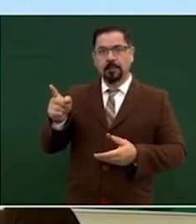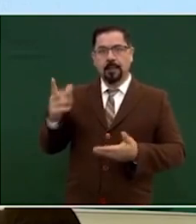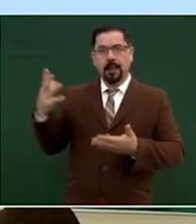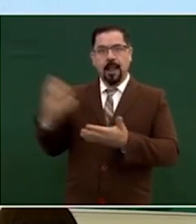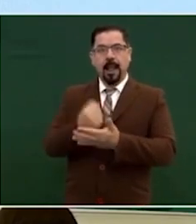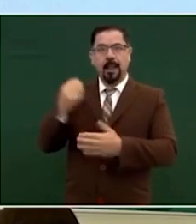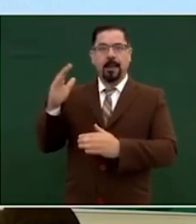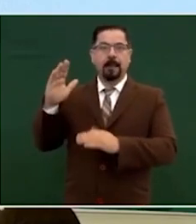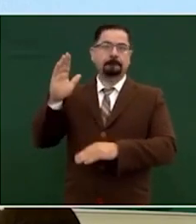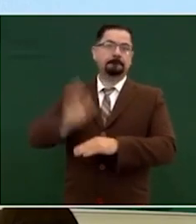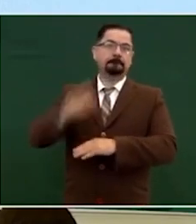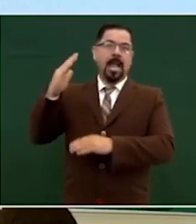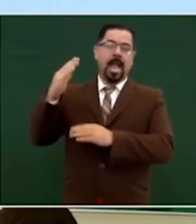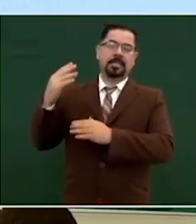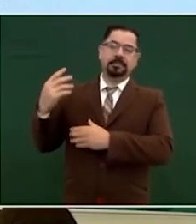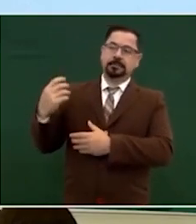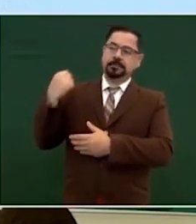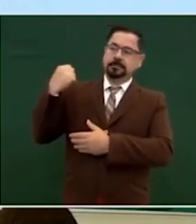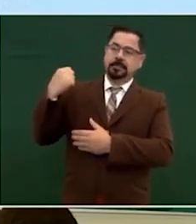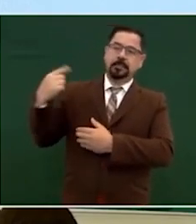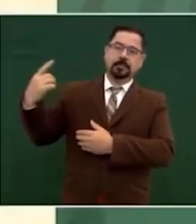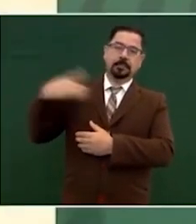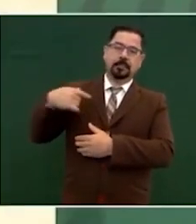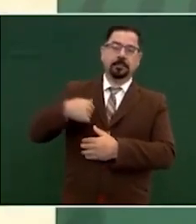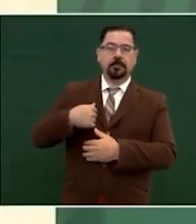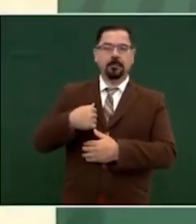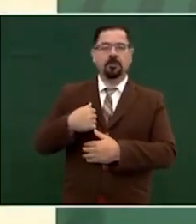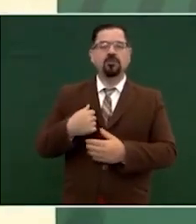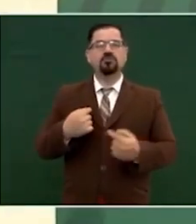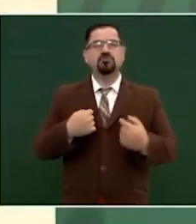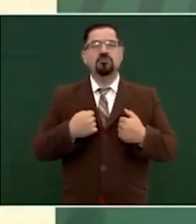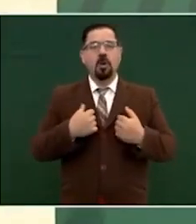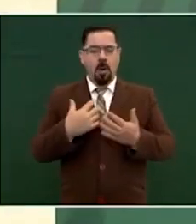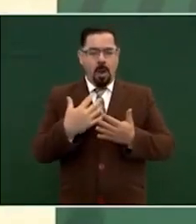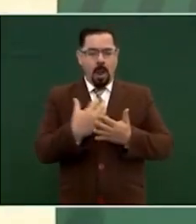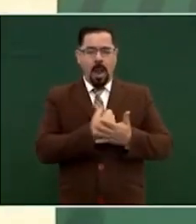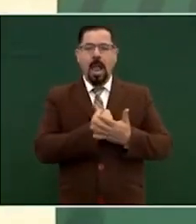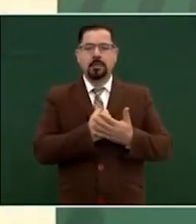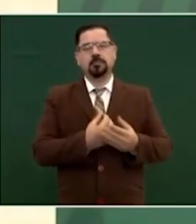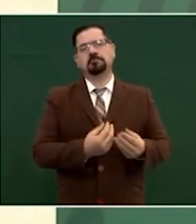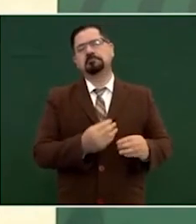pero me da pena porque yo gano muchísimo